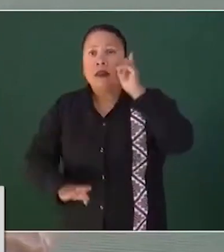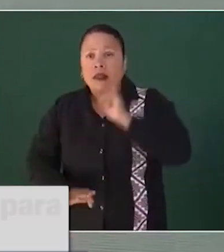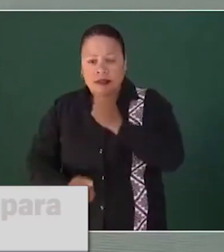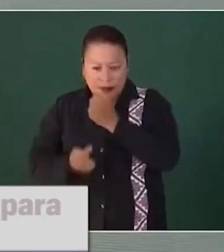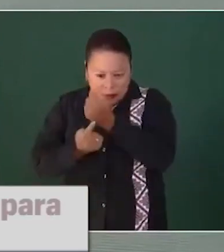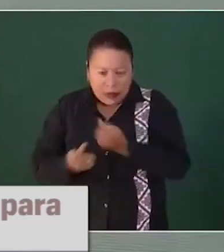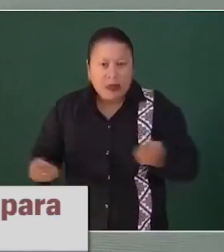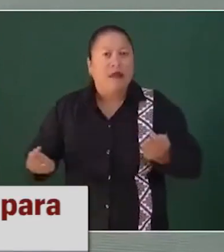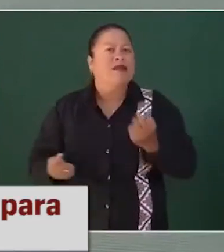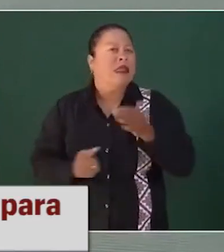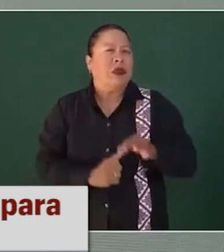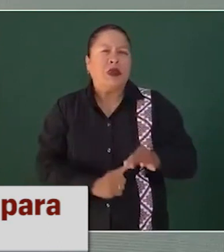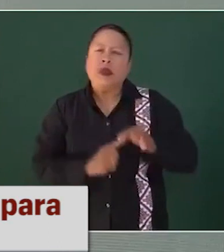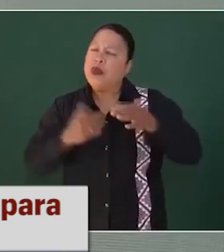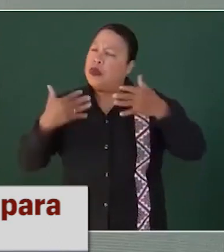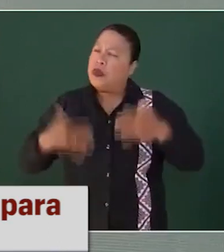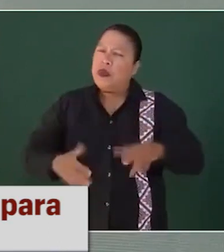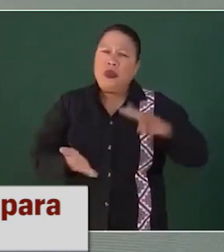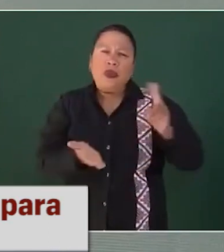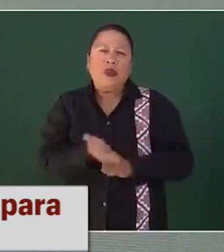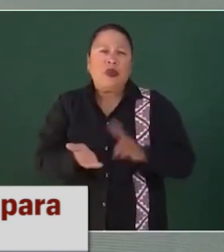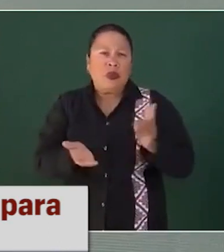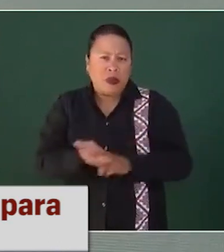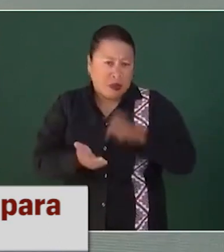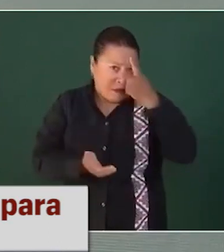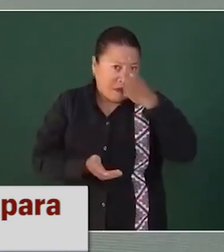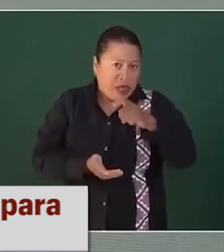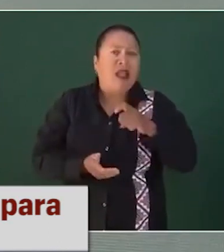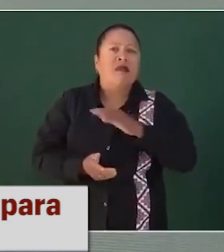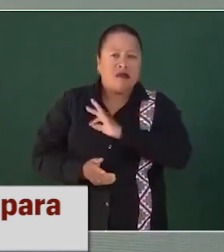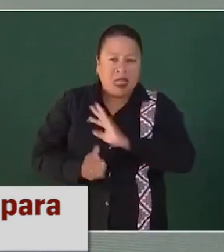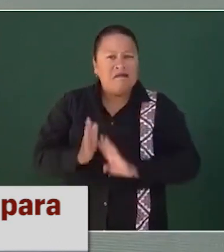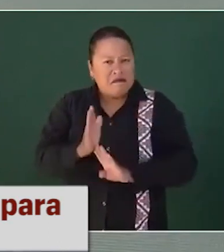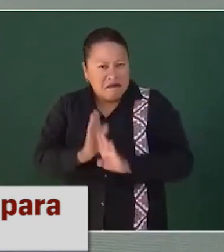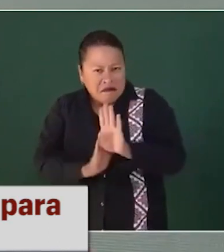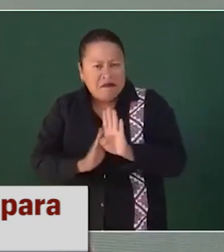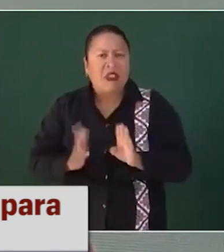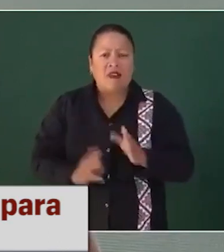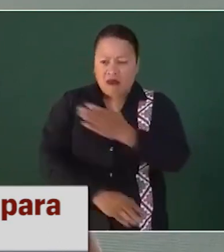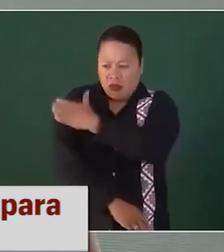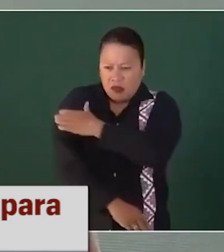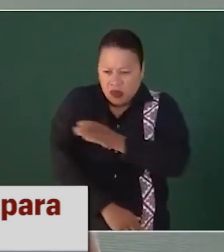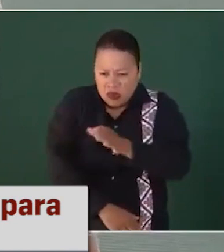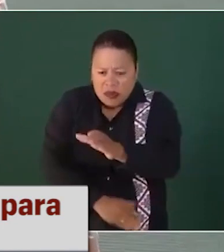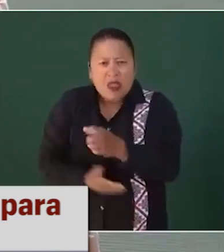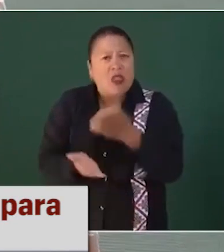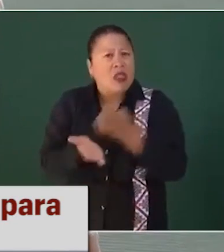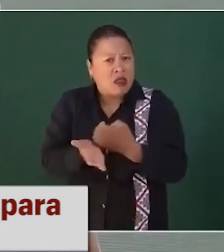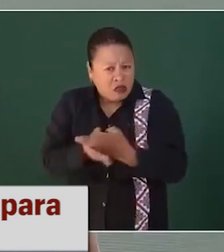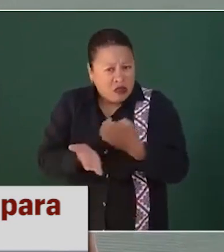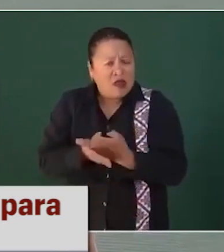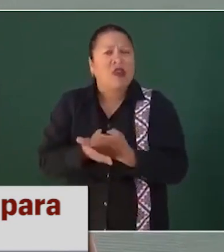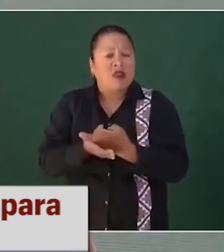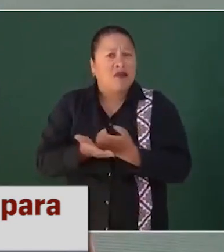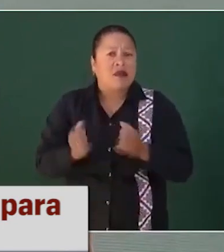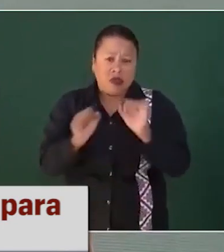así como elementos de la Secretaría de la Marina y la Defensa, hacen detenciones a personas que extorsionan en el país y que también hacen cobro de piso. Pero estas